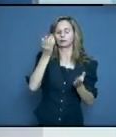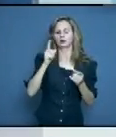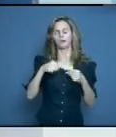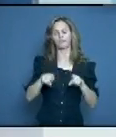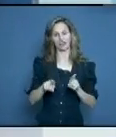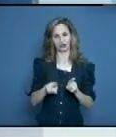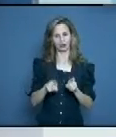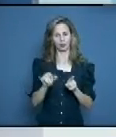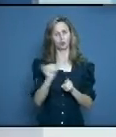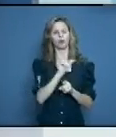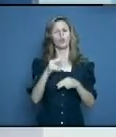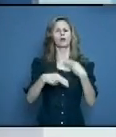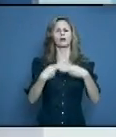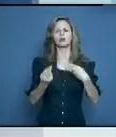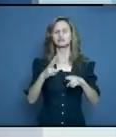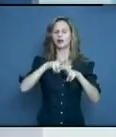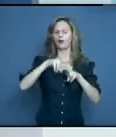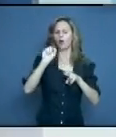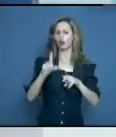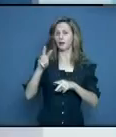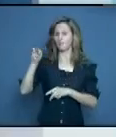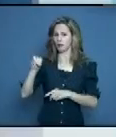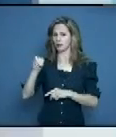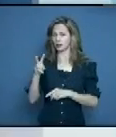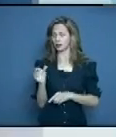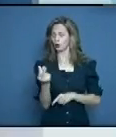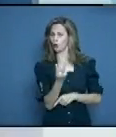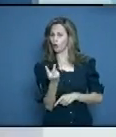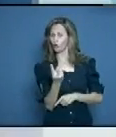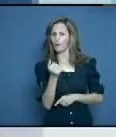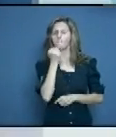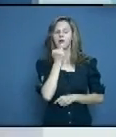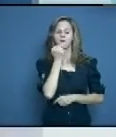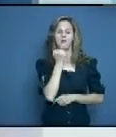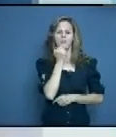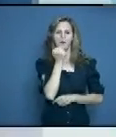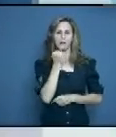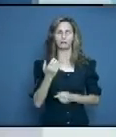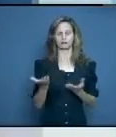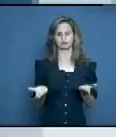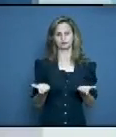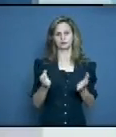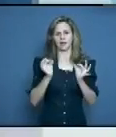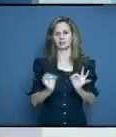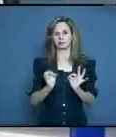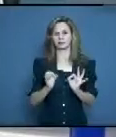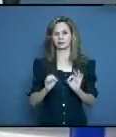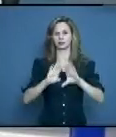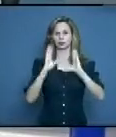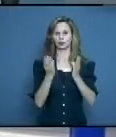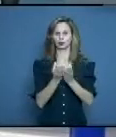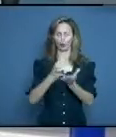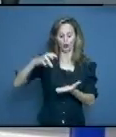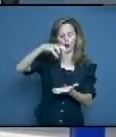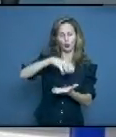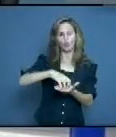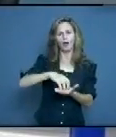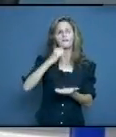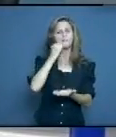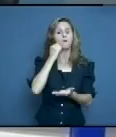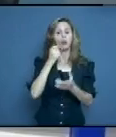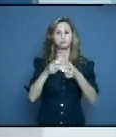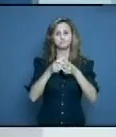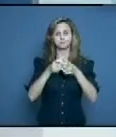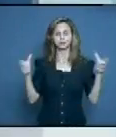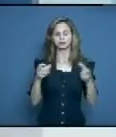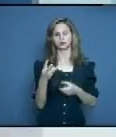le saqué nada más con Holguín y Mayarí, porque eran los que tenían mayor cifra, pero te va a subir más entonces. El epicentro de la pandemia está en estos tres territorios. tres